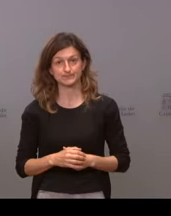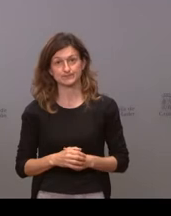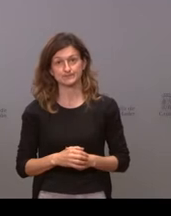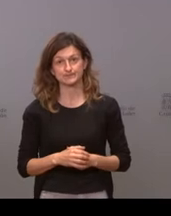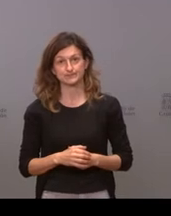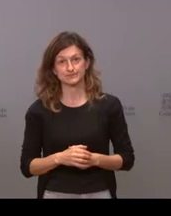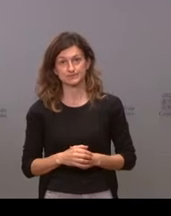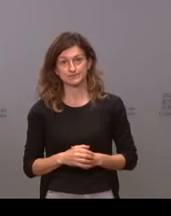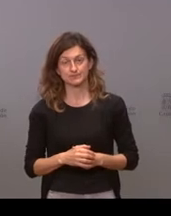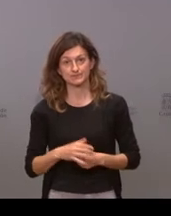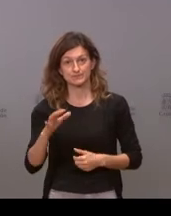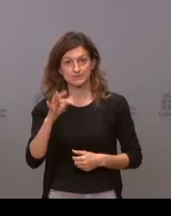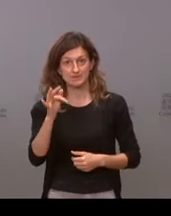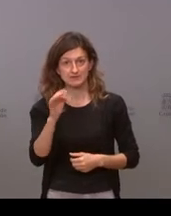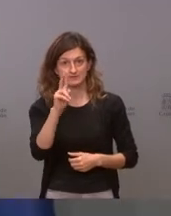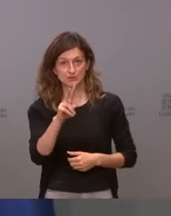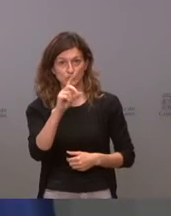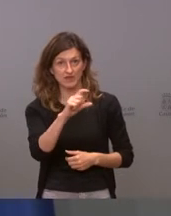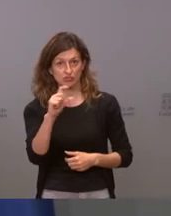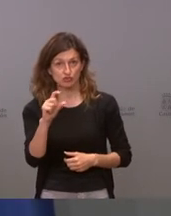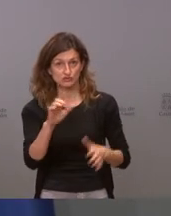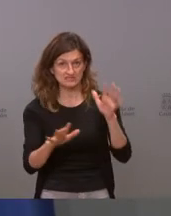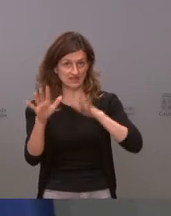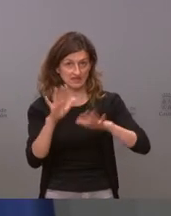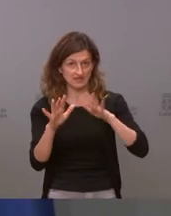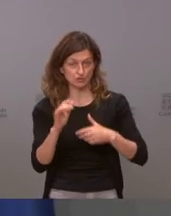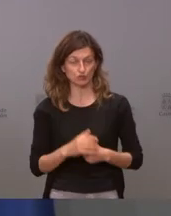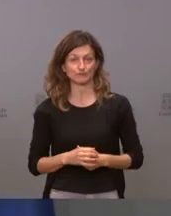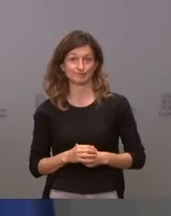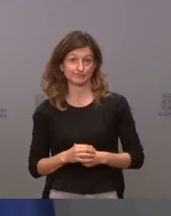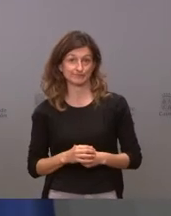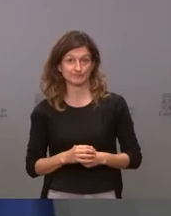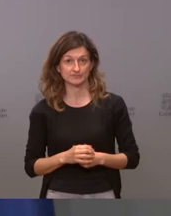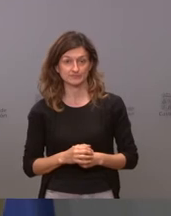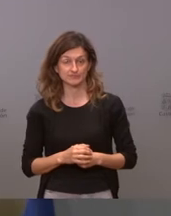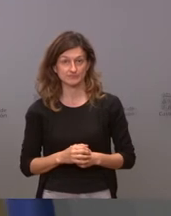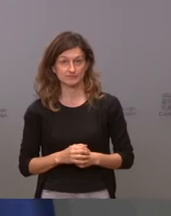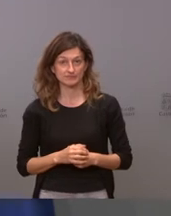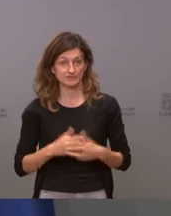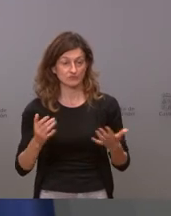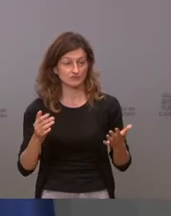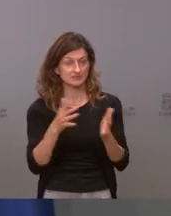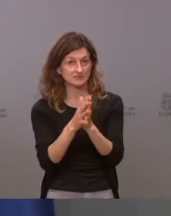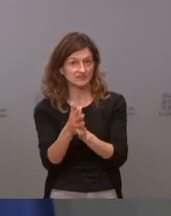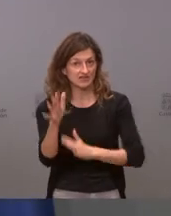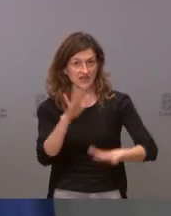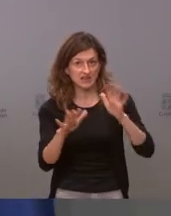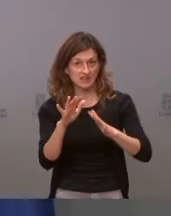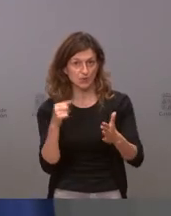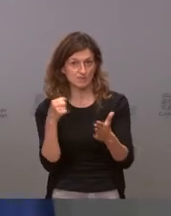le añades el lío de la segunda dosis y movilizas las de Astra ya el lío es máximo